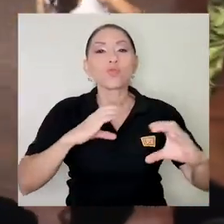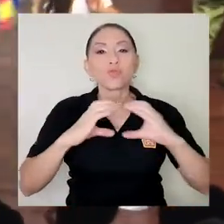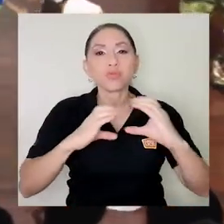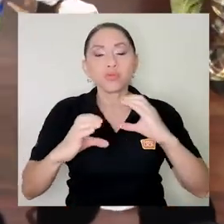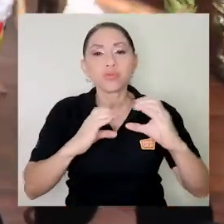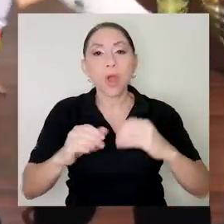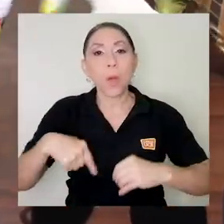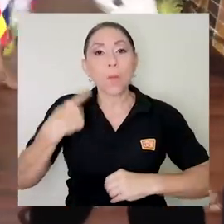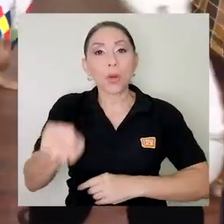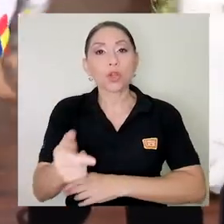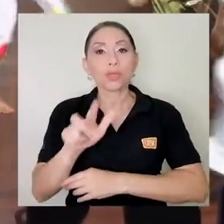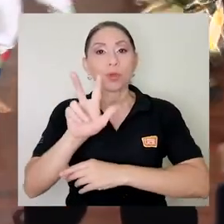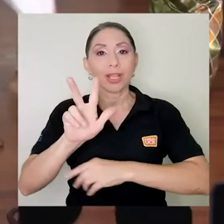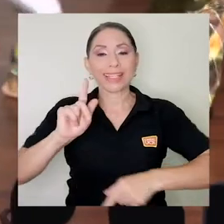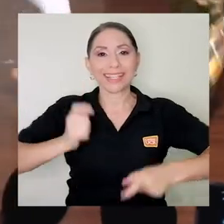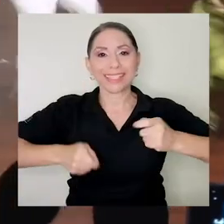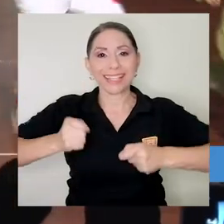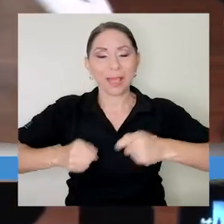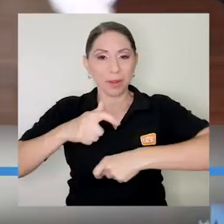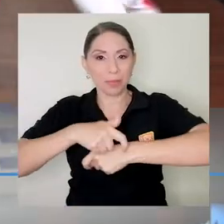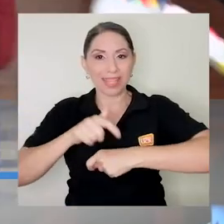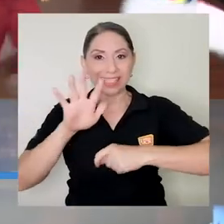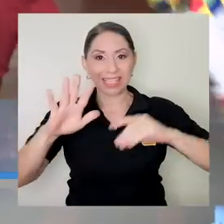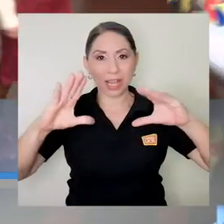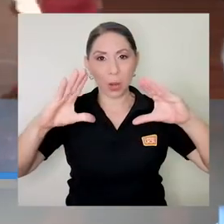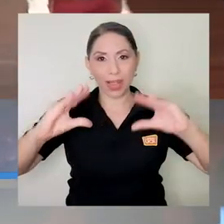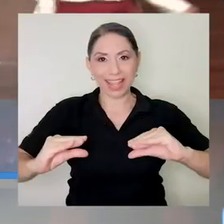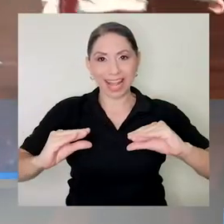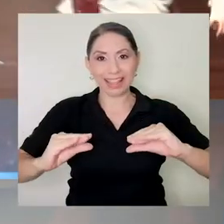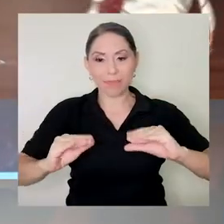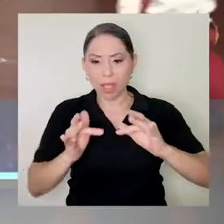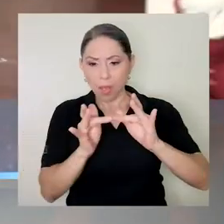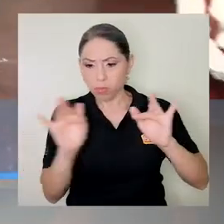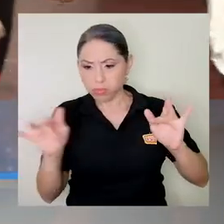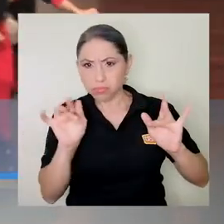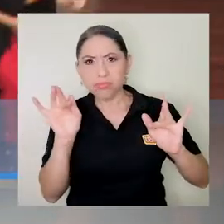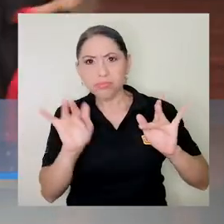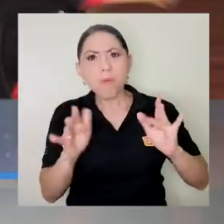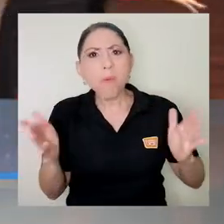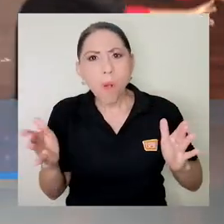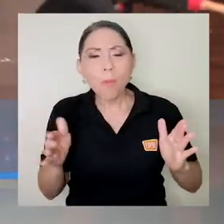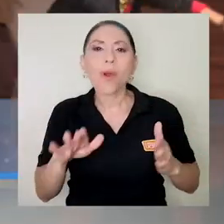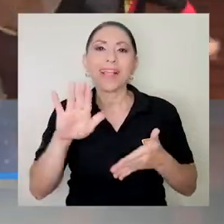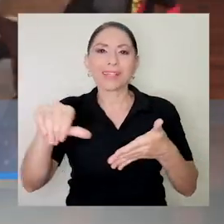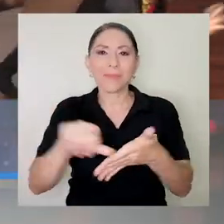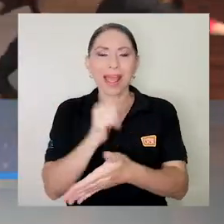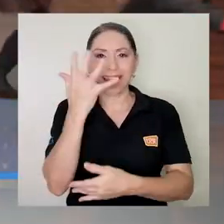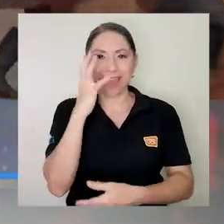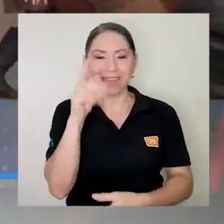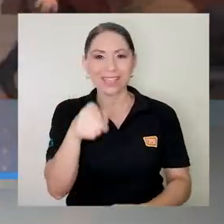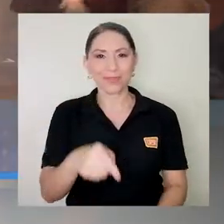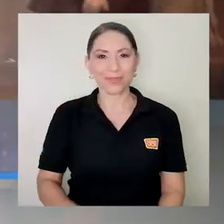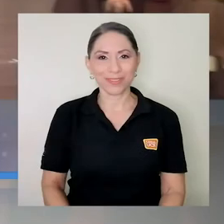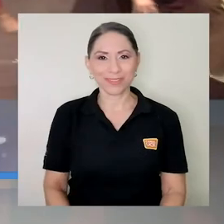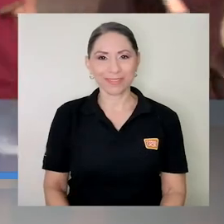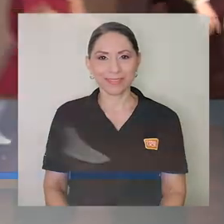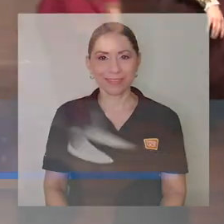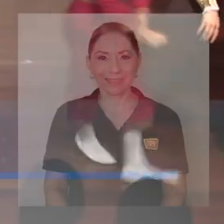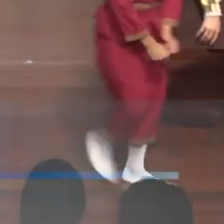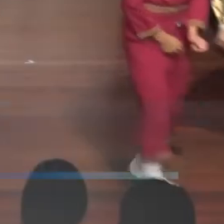septiembre a las 5 de la tarde. El enlace puede encontrarlo en su página de Facebook. Gracias.